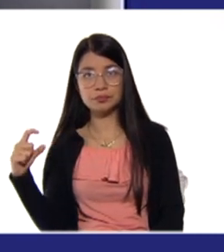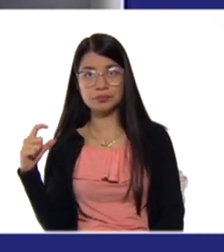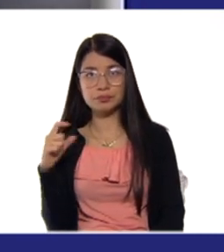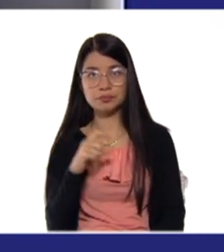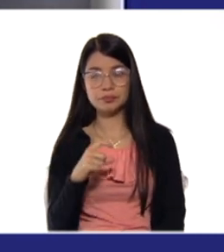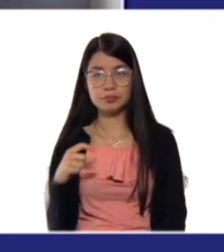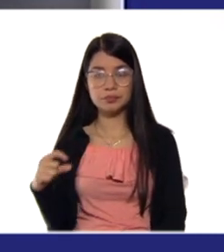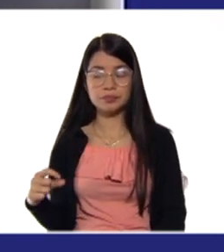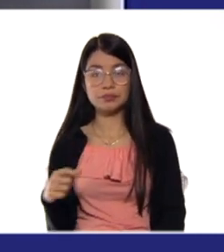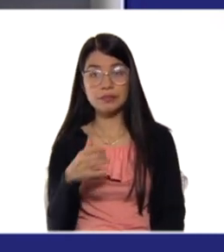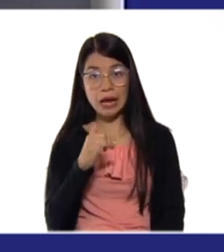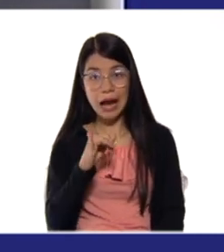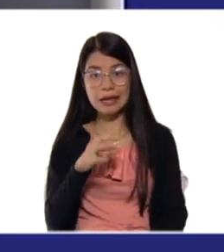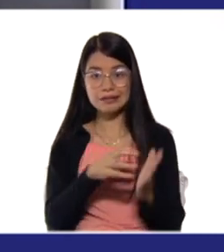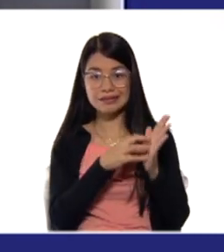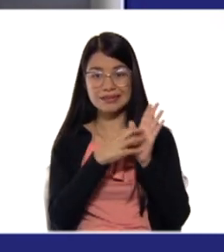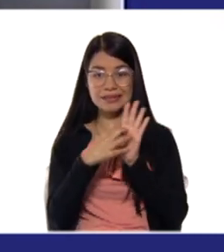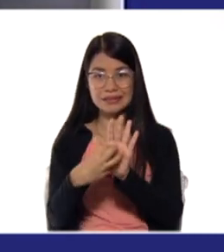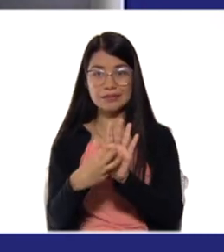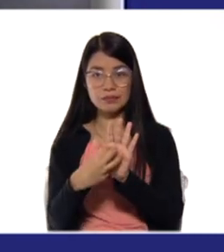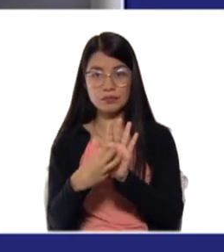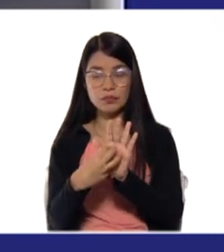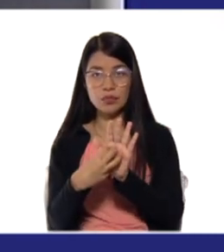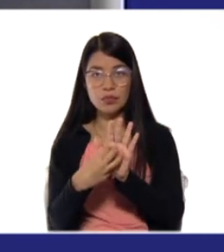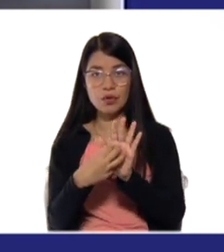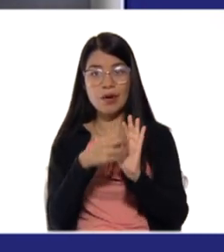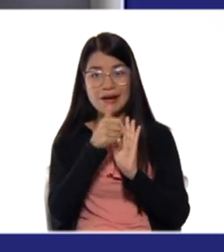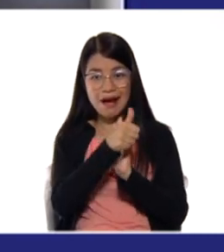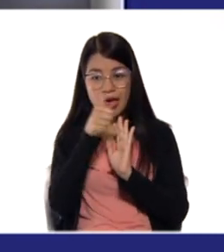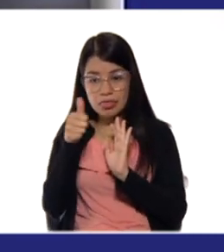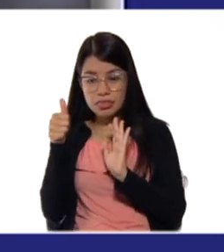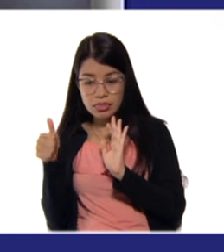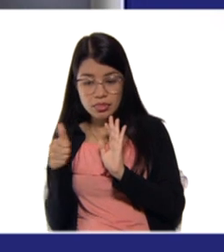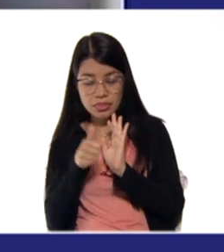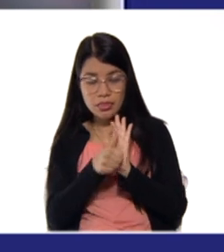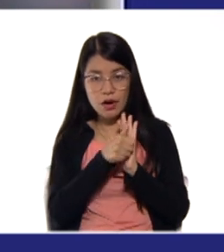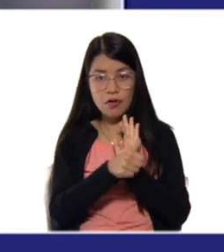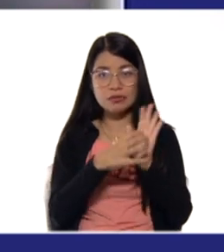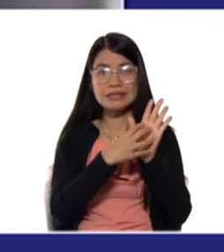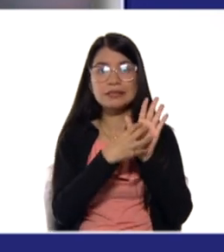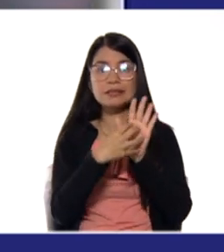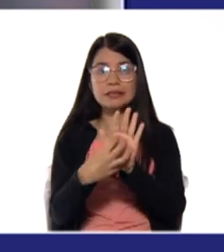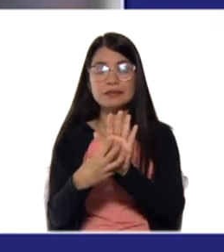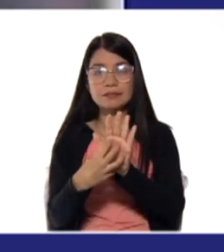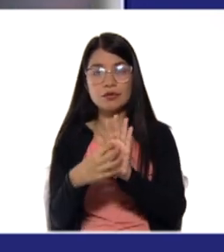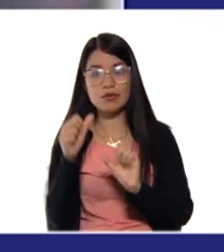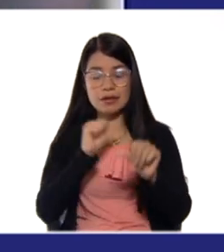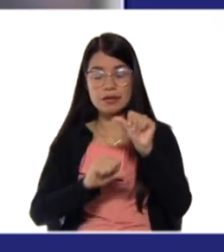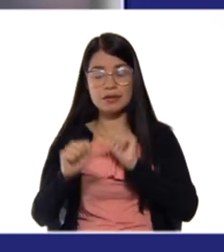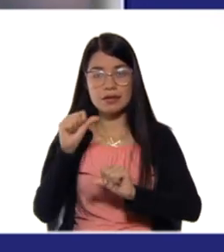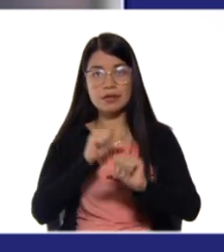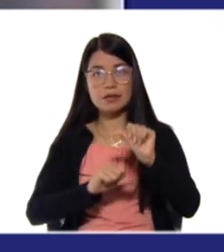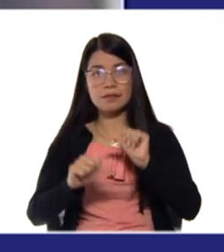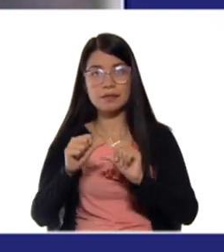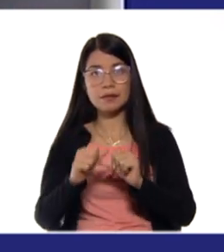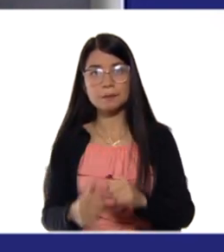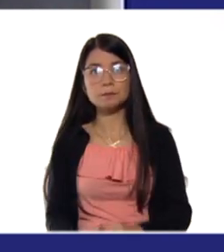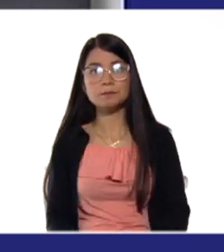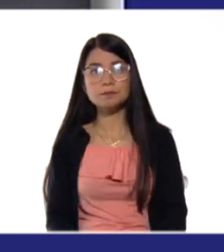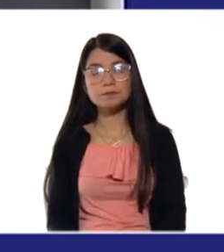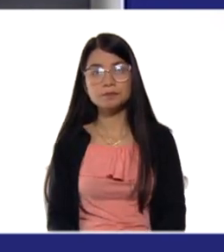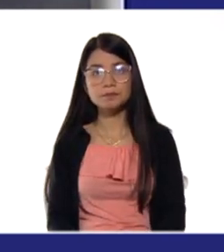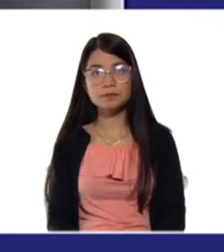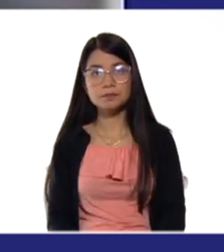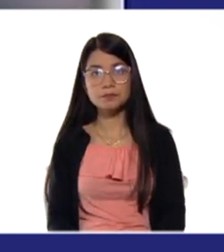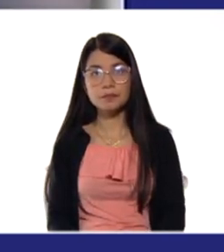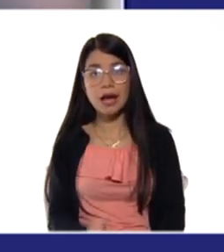un símbolo que se utiliza en la química orgánica. Tenemos una casilla acá de salida para los